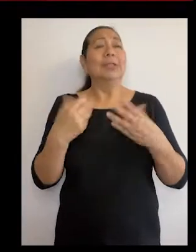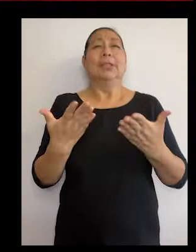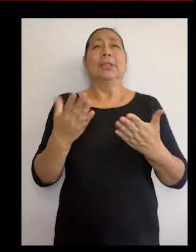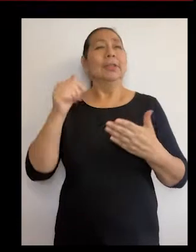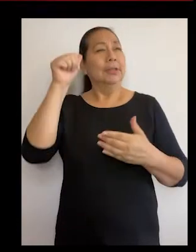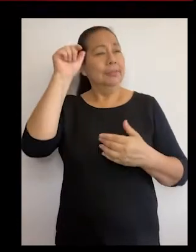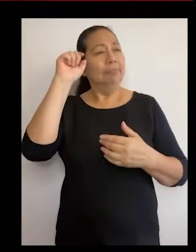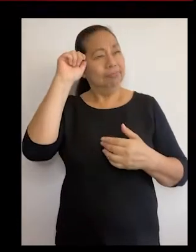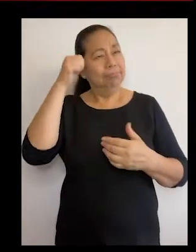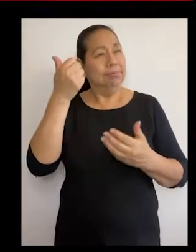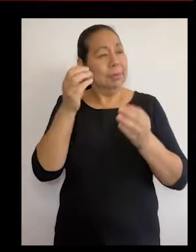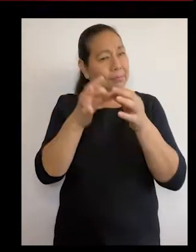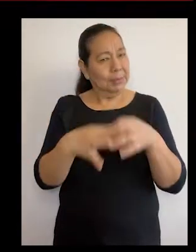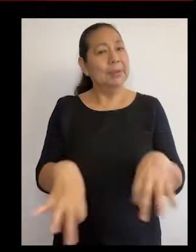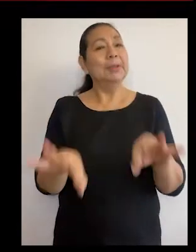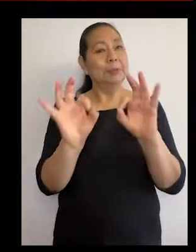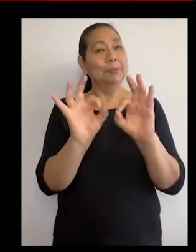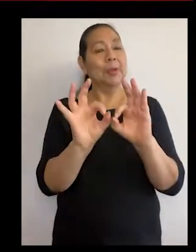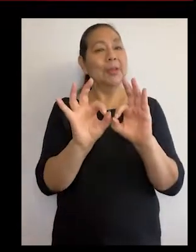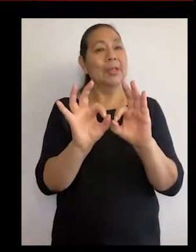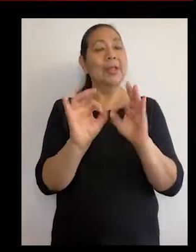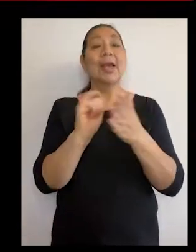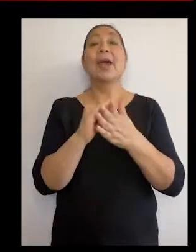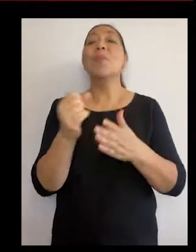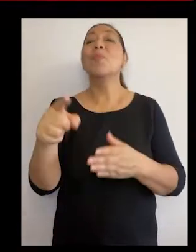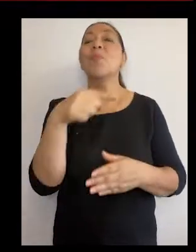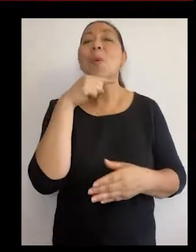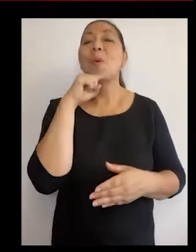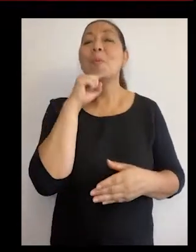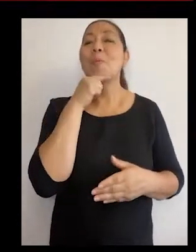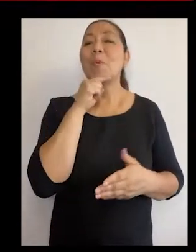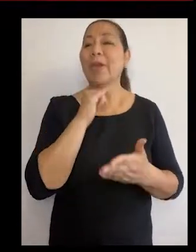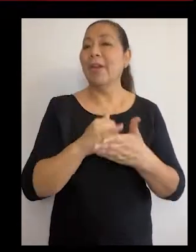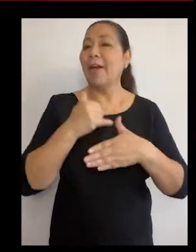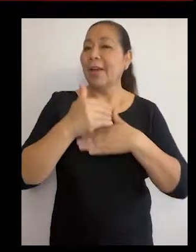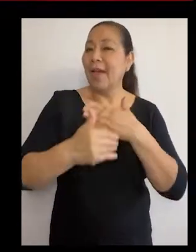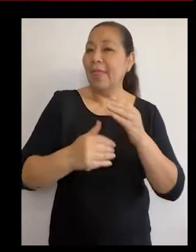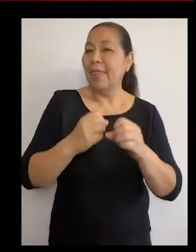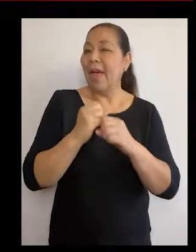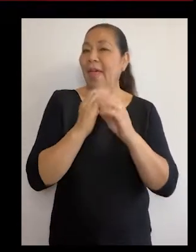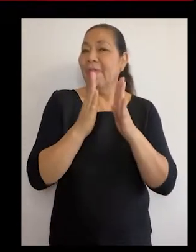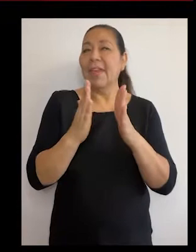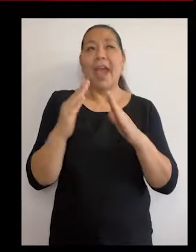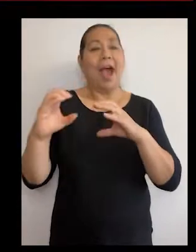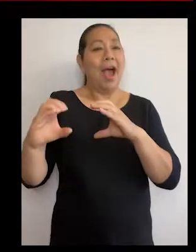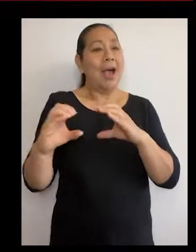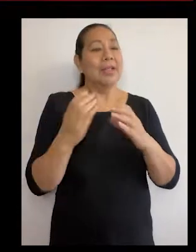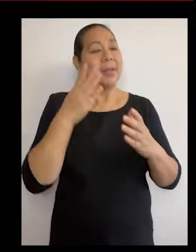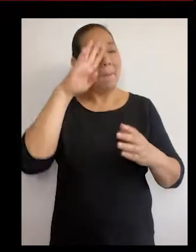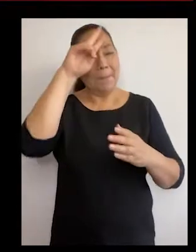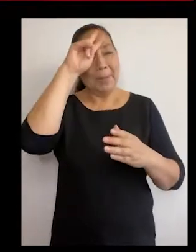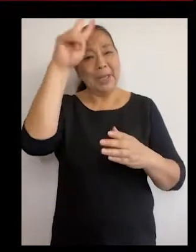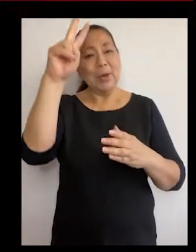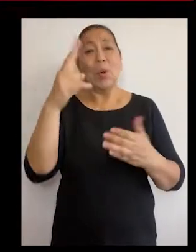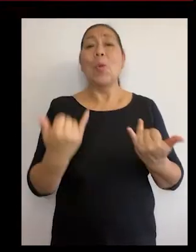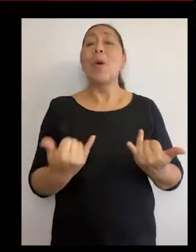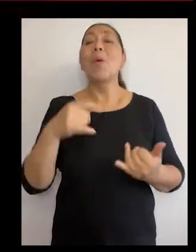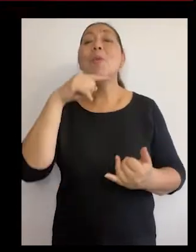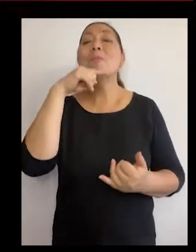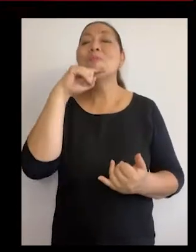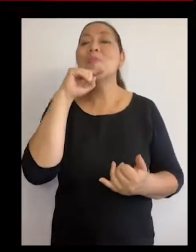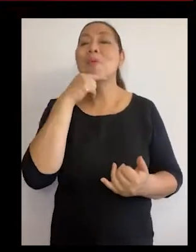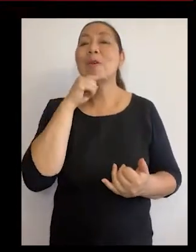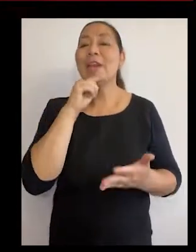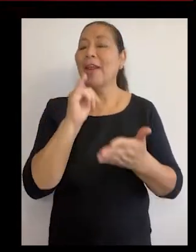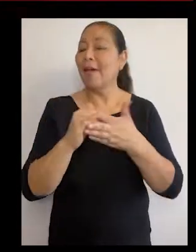hacer un reconocimiento importante a aquellas mujeres que día a día construyen patria, aquellas